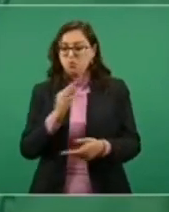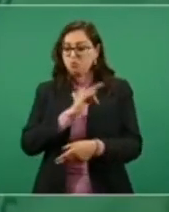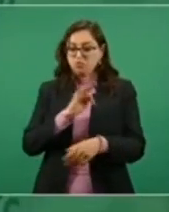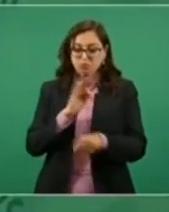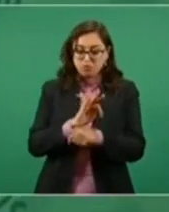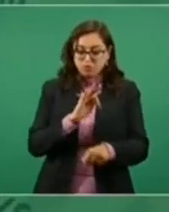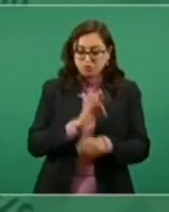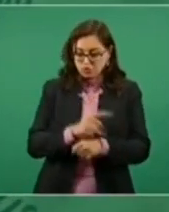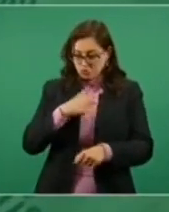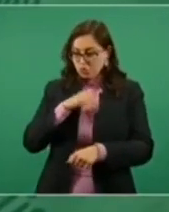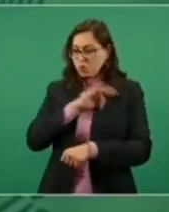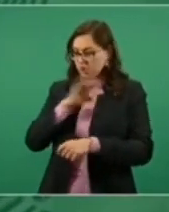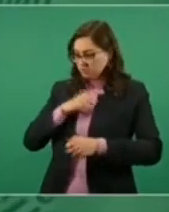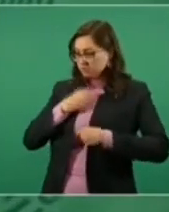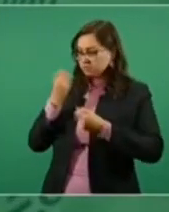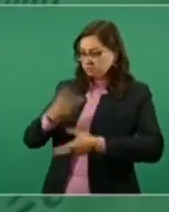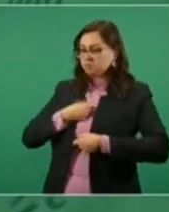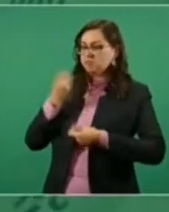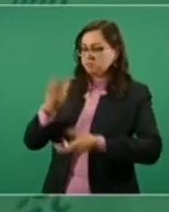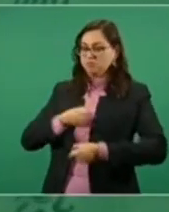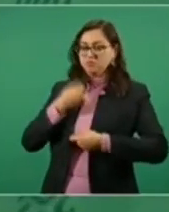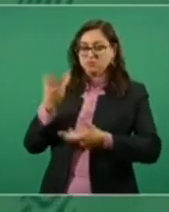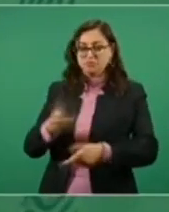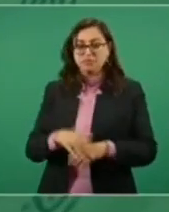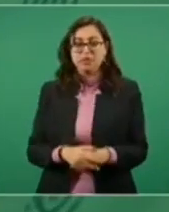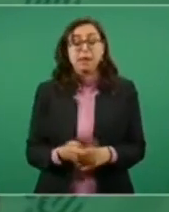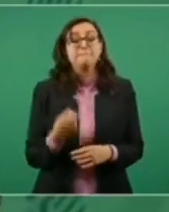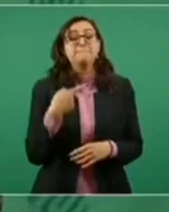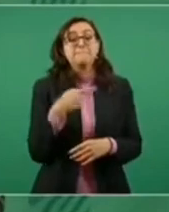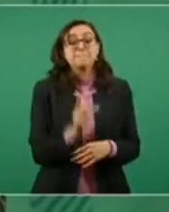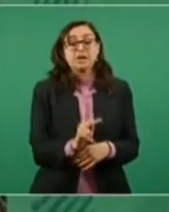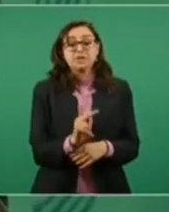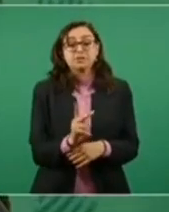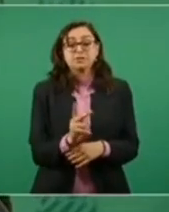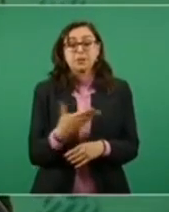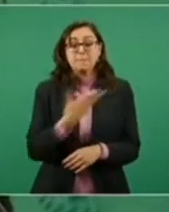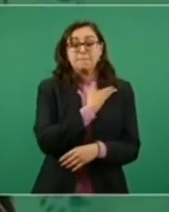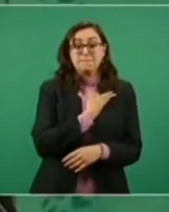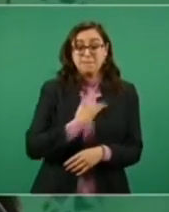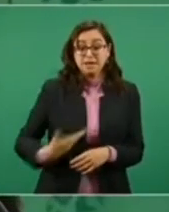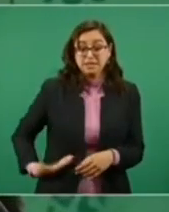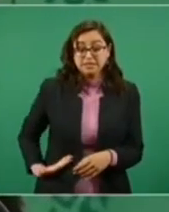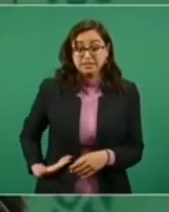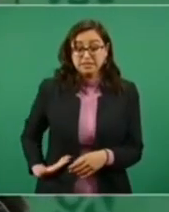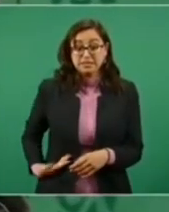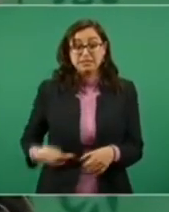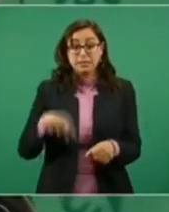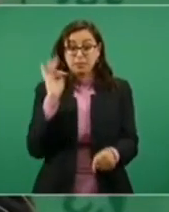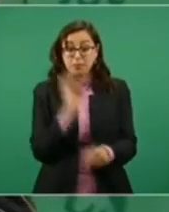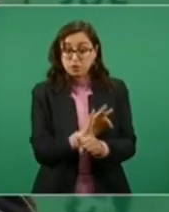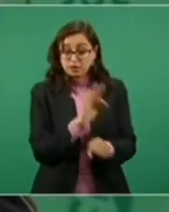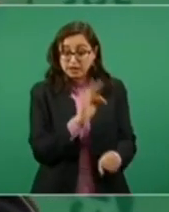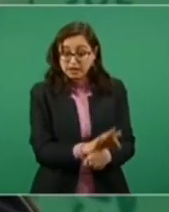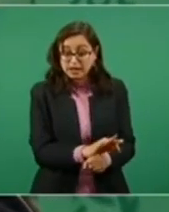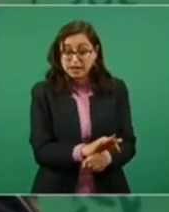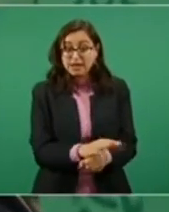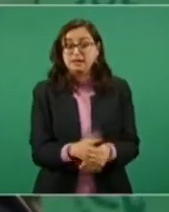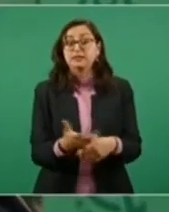le llame, pero necesito que el presidente me garantice